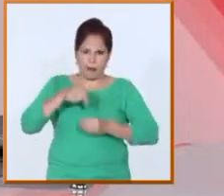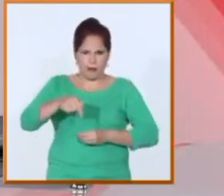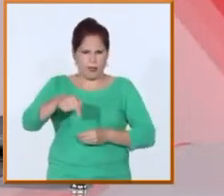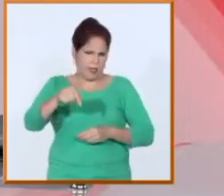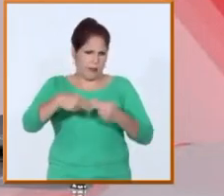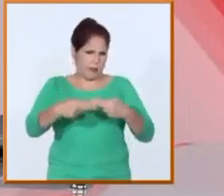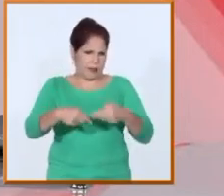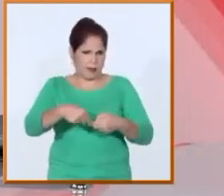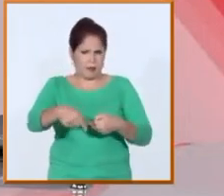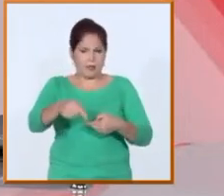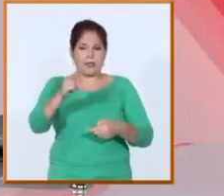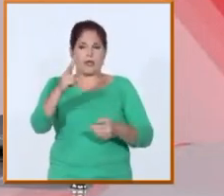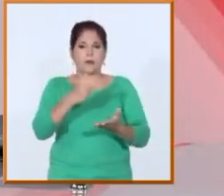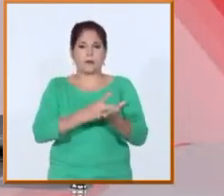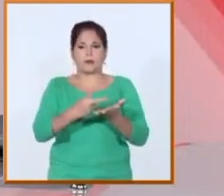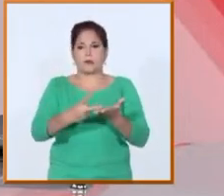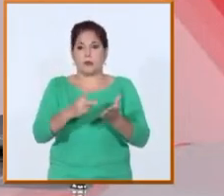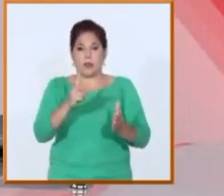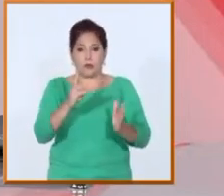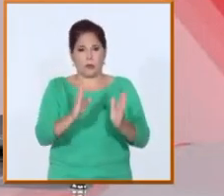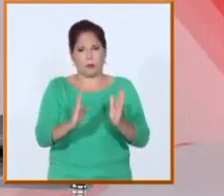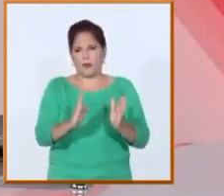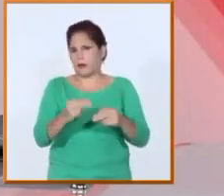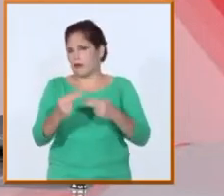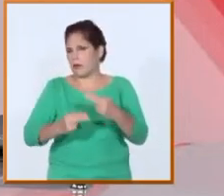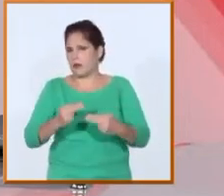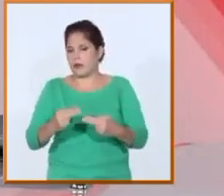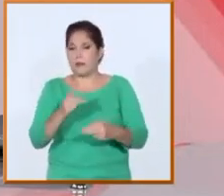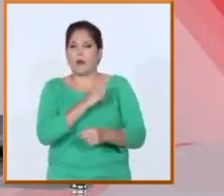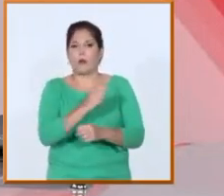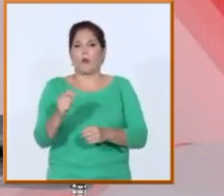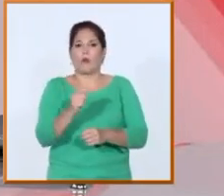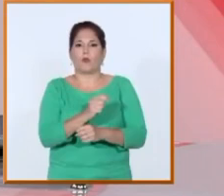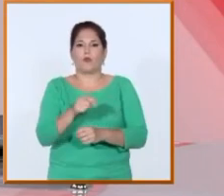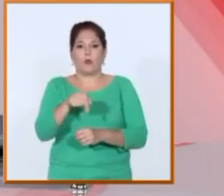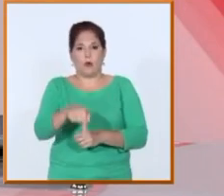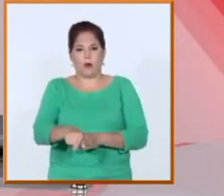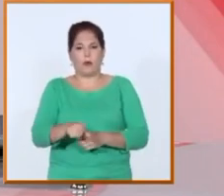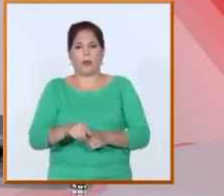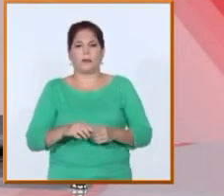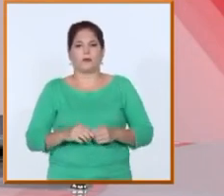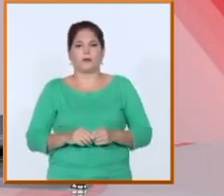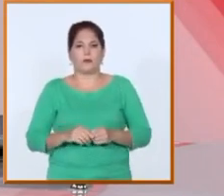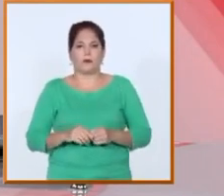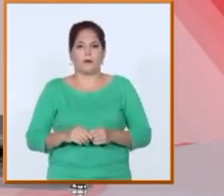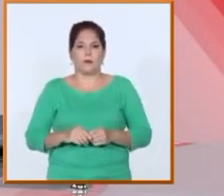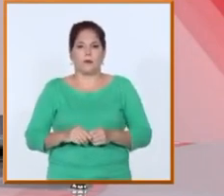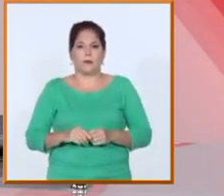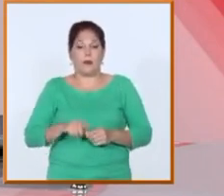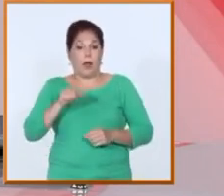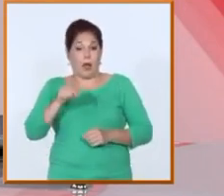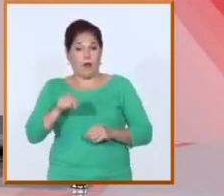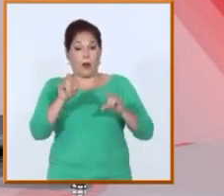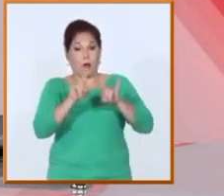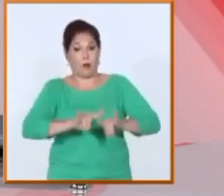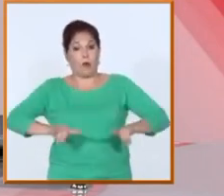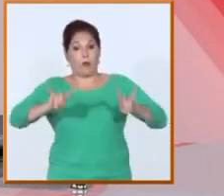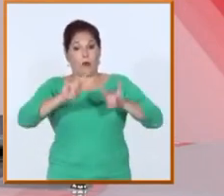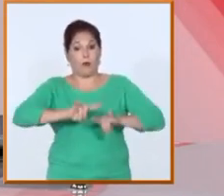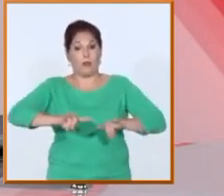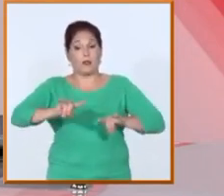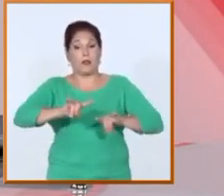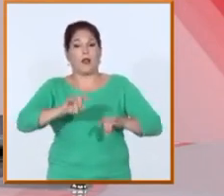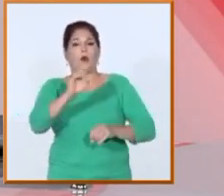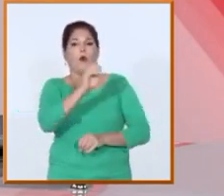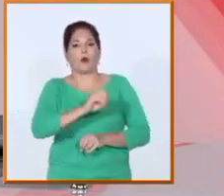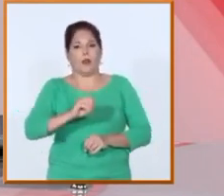en el segundo periodo que acaba de iniciar para este curso escolar pero vayamos primero hasta la universidad de oriente la entreñada